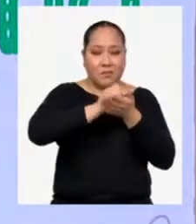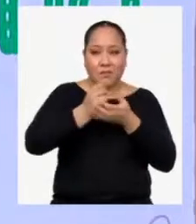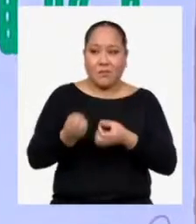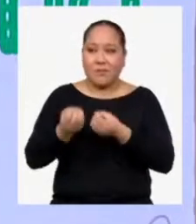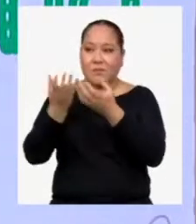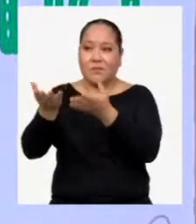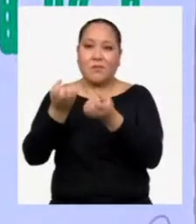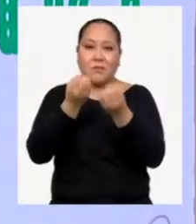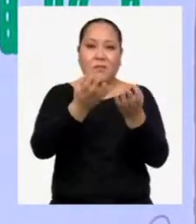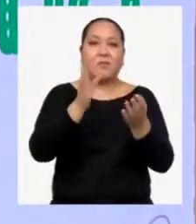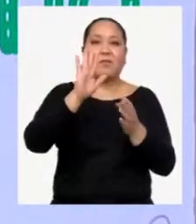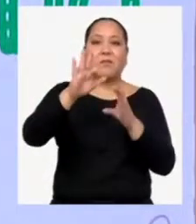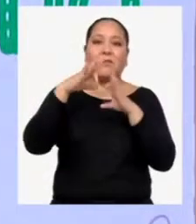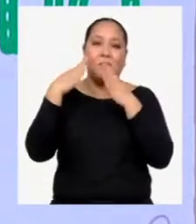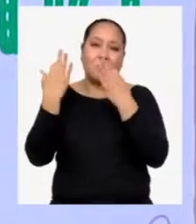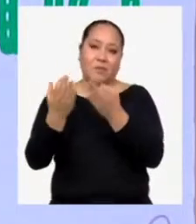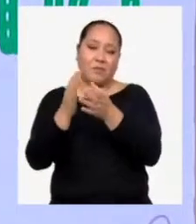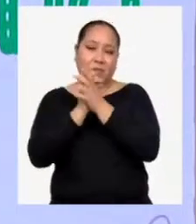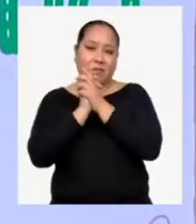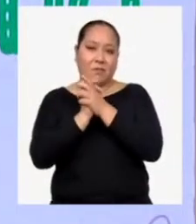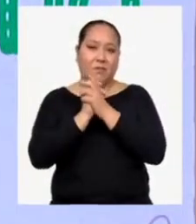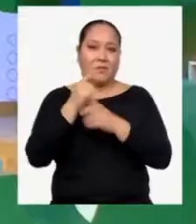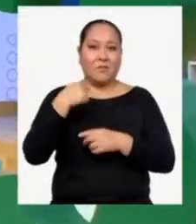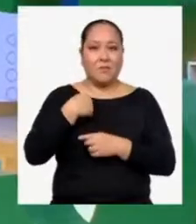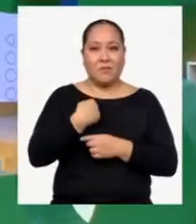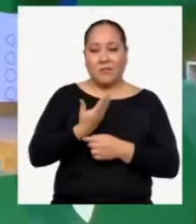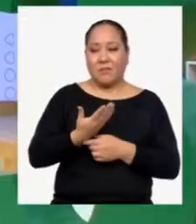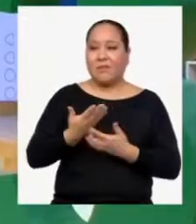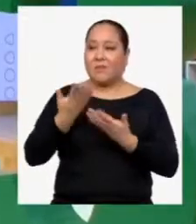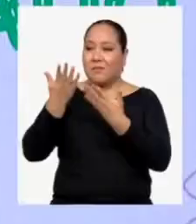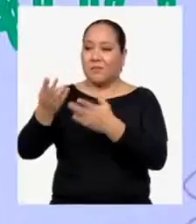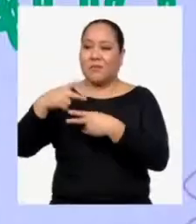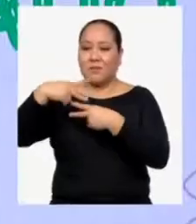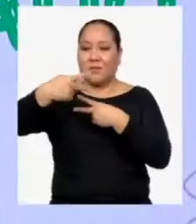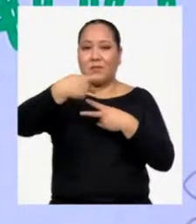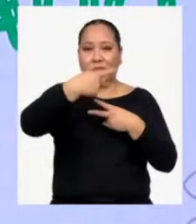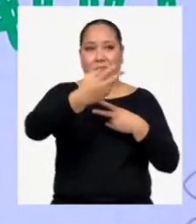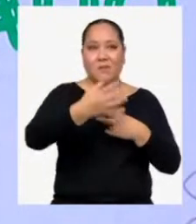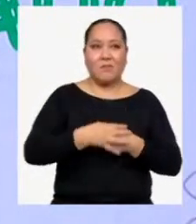texto entre sus familiares y amigos Yo lo haré entre mis vecinos del barrio